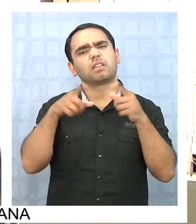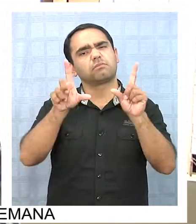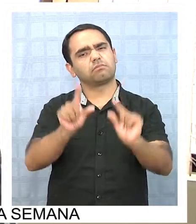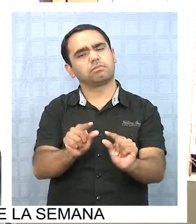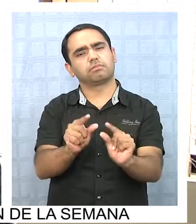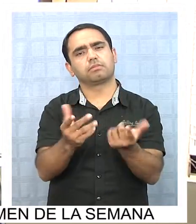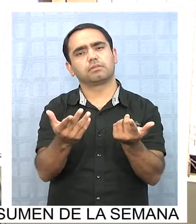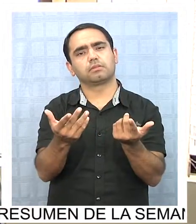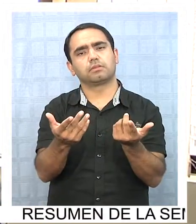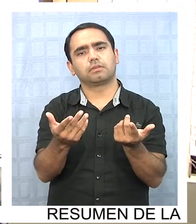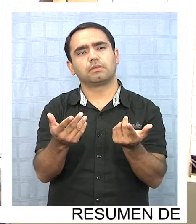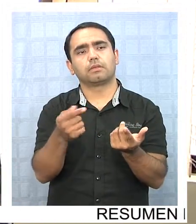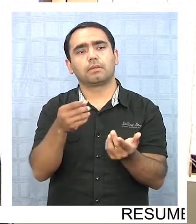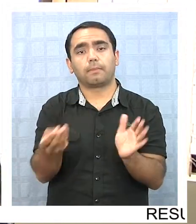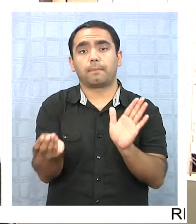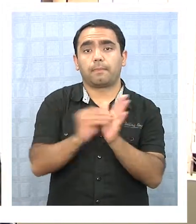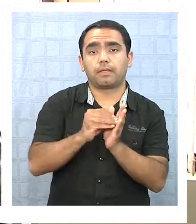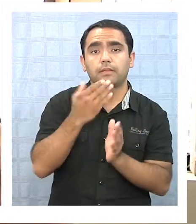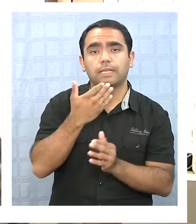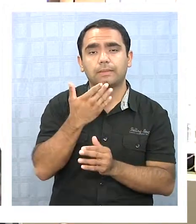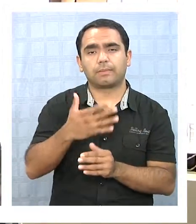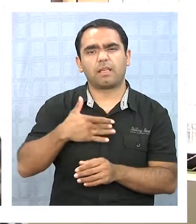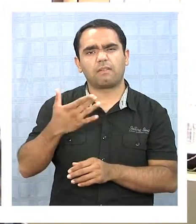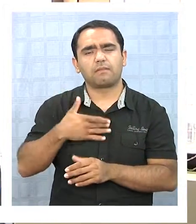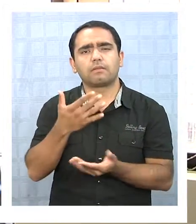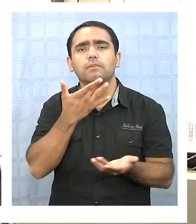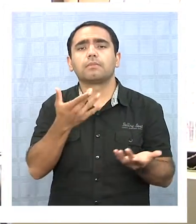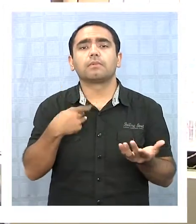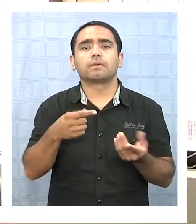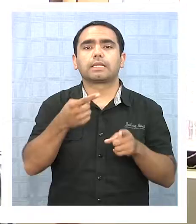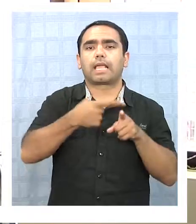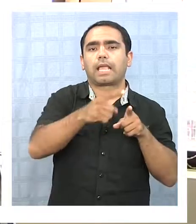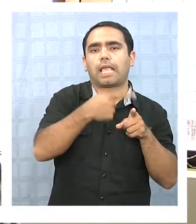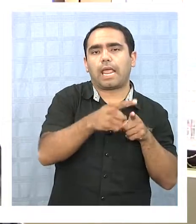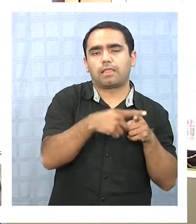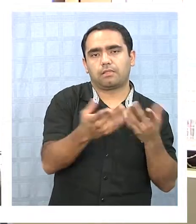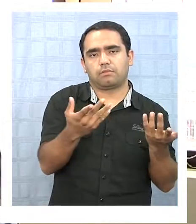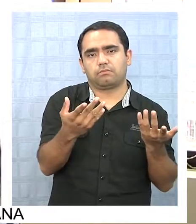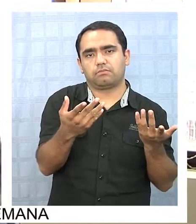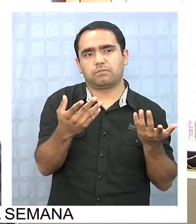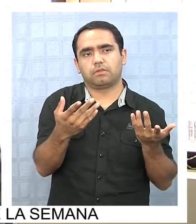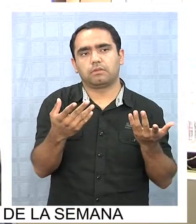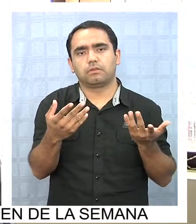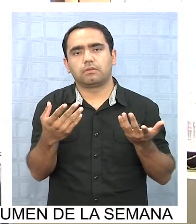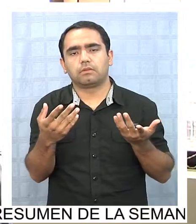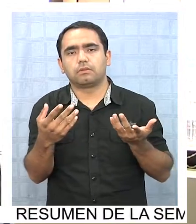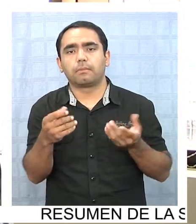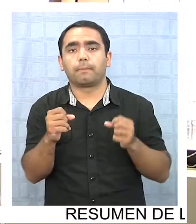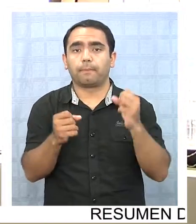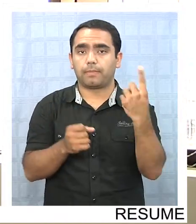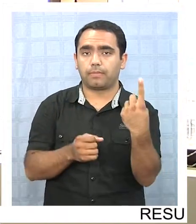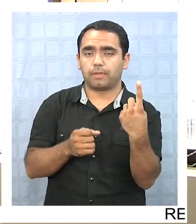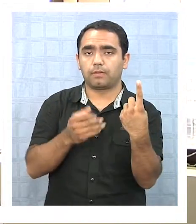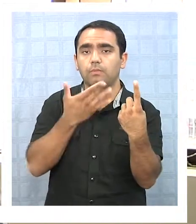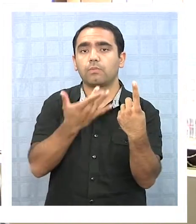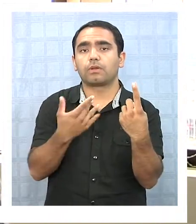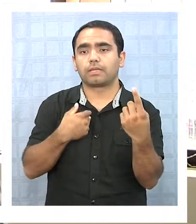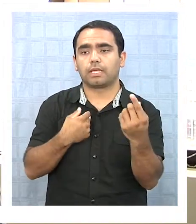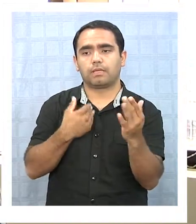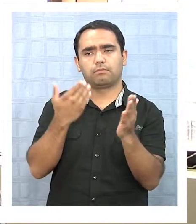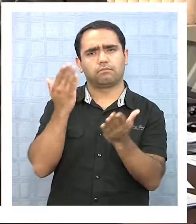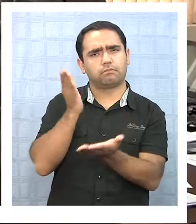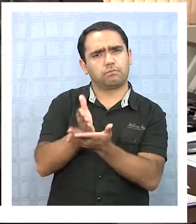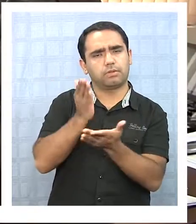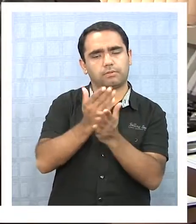interés ha disminuido. Y eso, además, ha afectado por los requisitos de los créditos, en dos aspectos. Primero, las